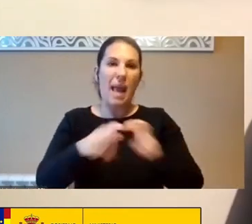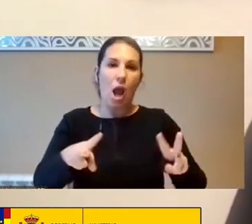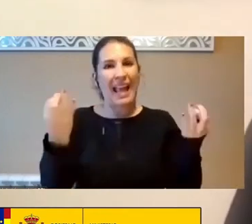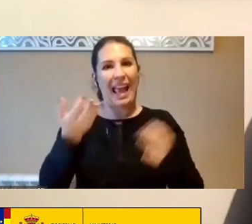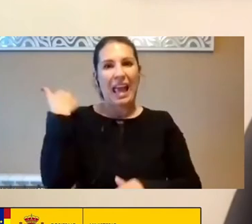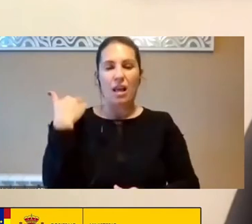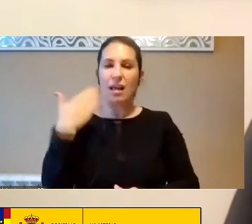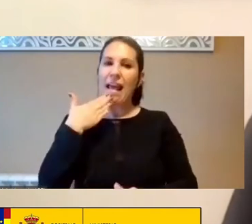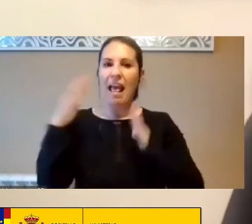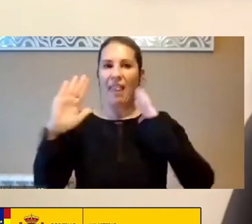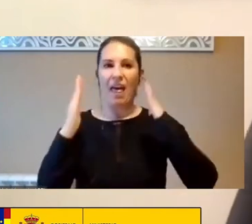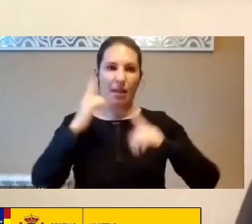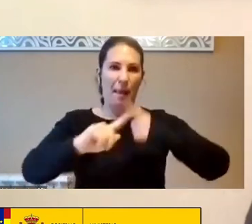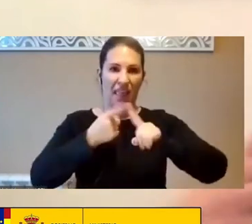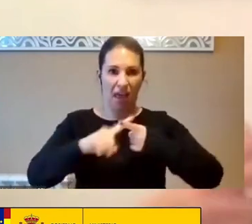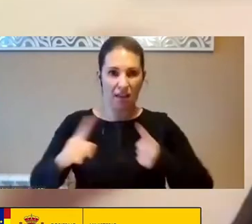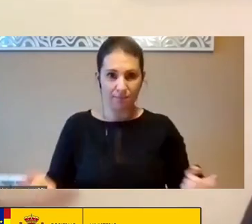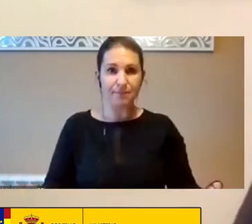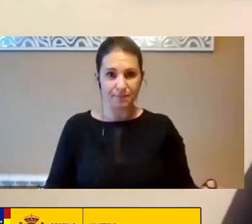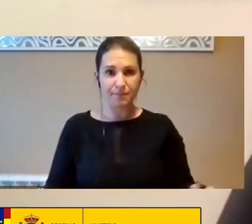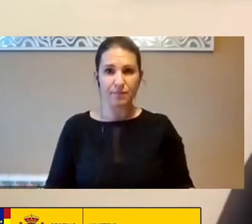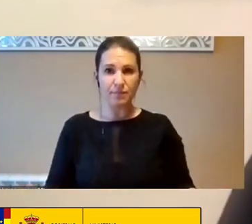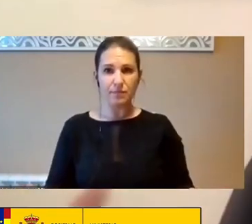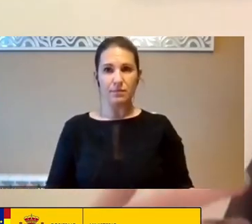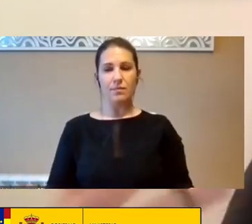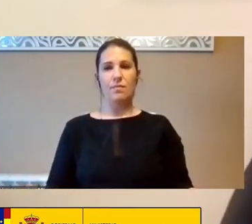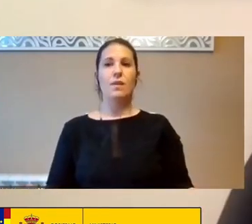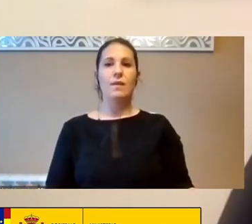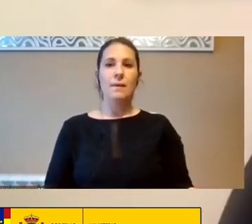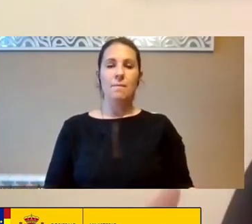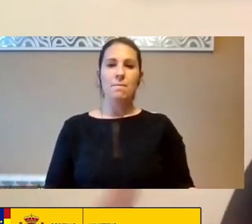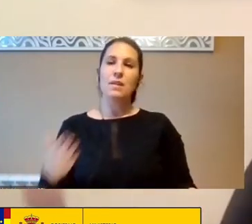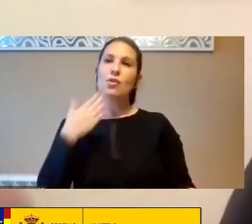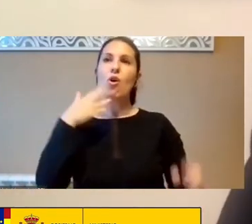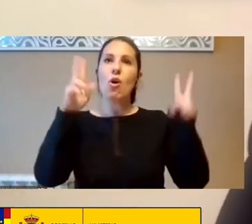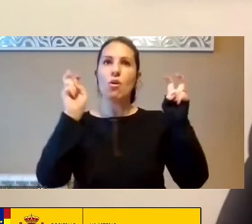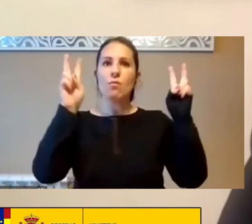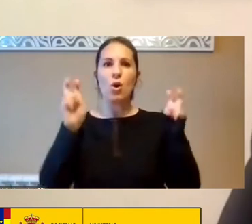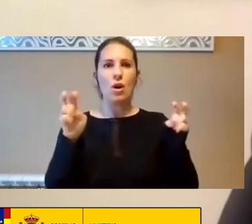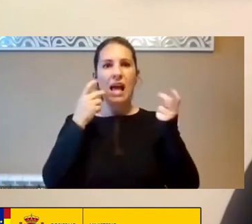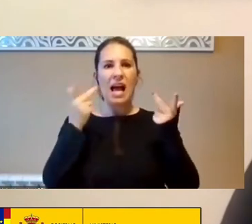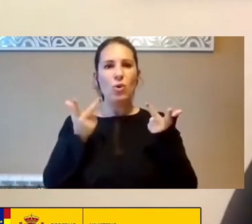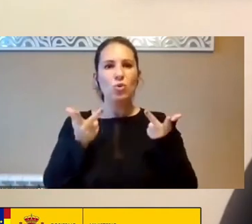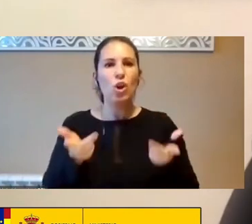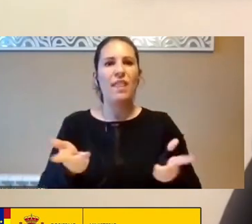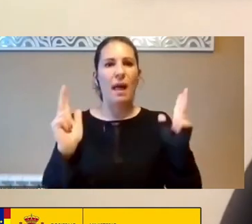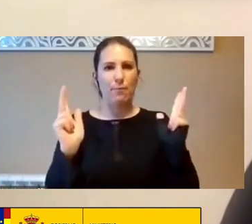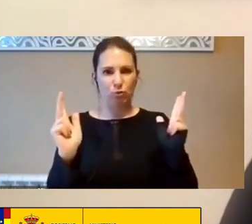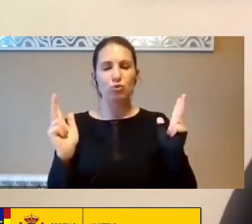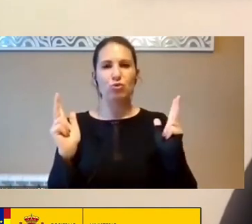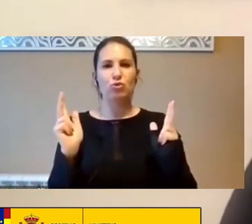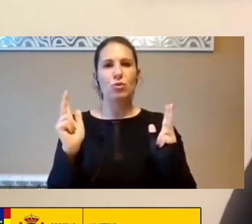Estamos Dándole Un Estamos Autorizando No Solo Extraterritorialidad De